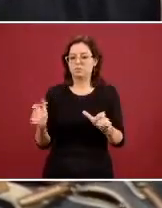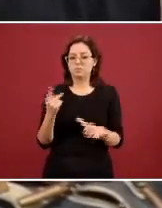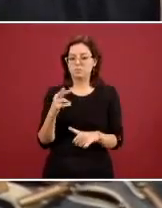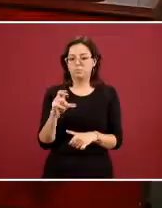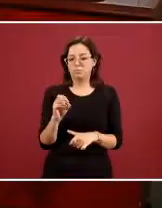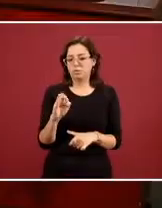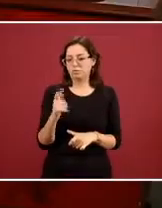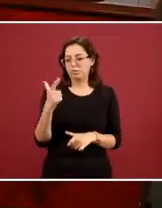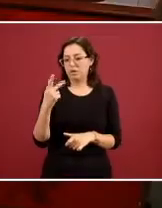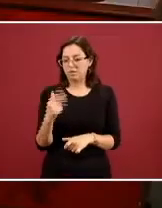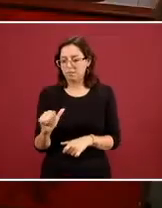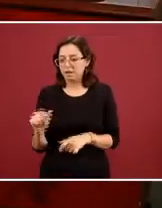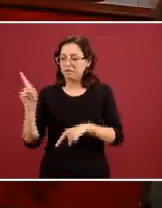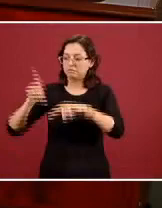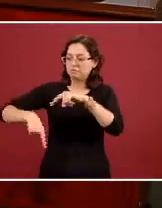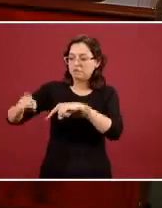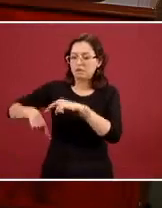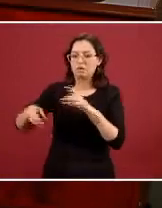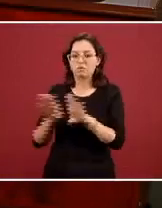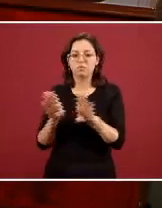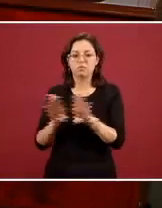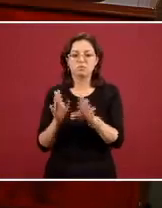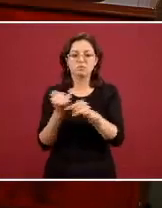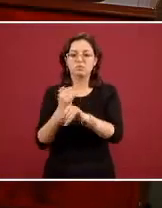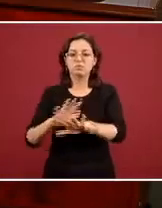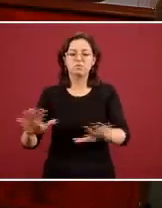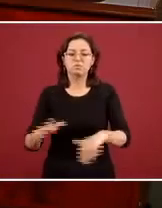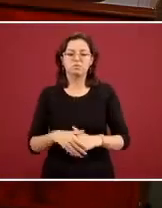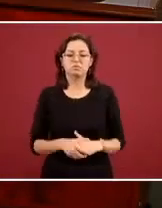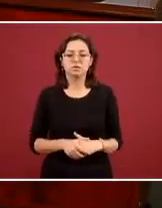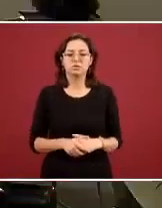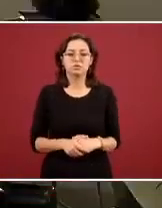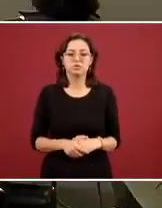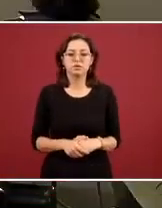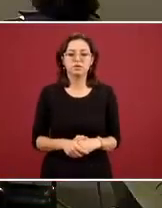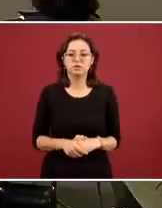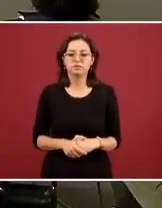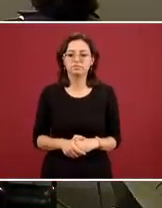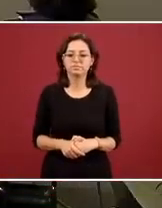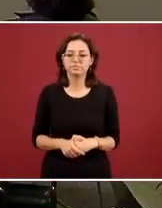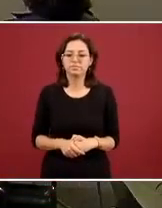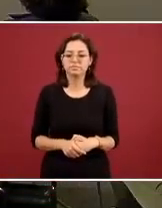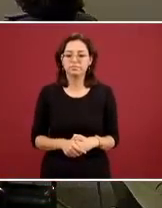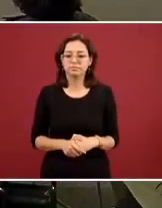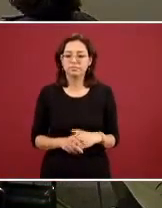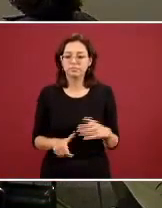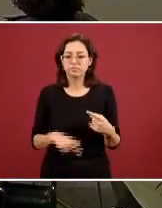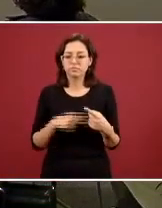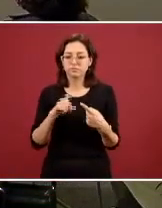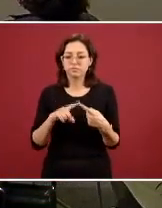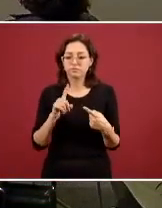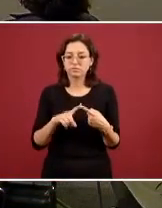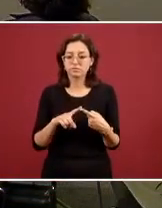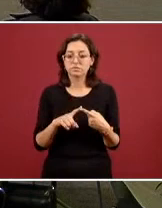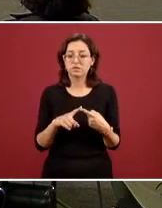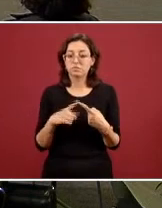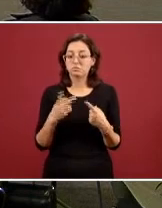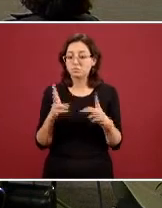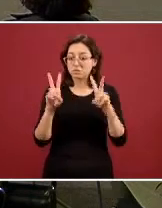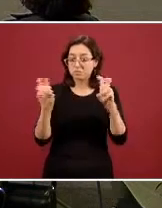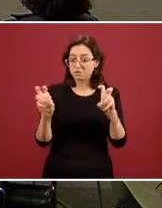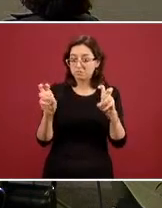que se desmantelaron ahí ¿se me puede informar? favor con mucho gusto sobre el primer punto lo que le puedo decir es que es un error